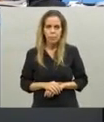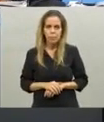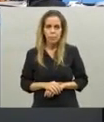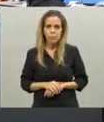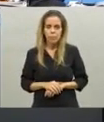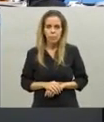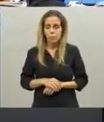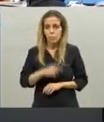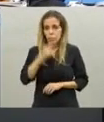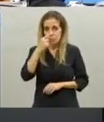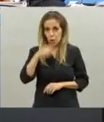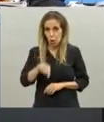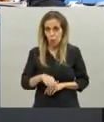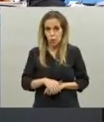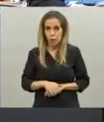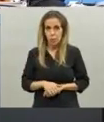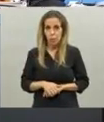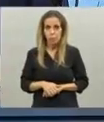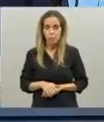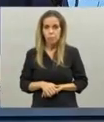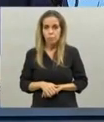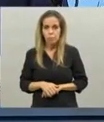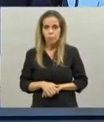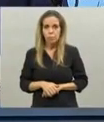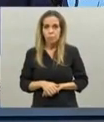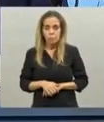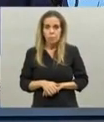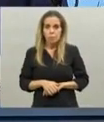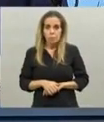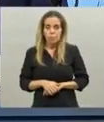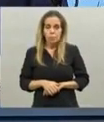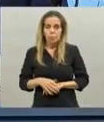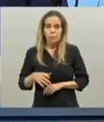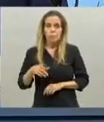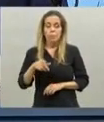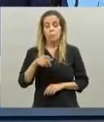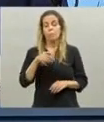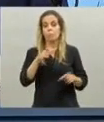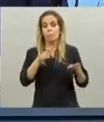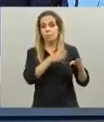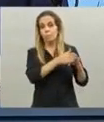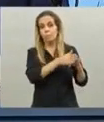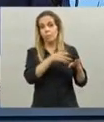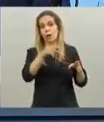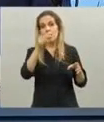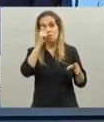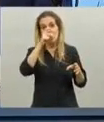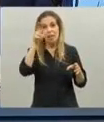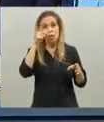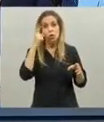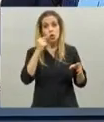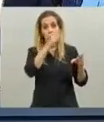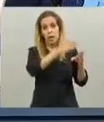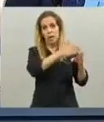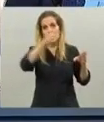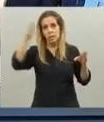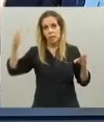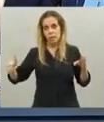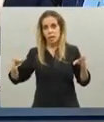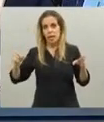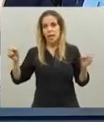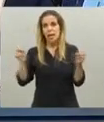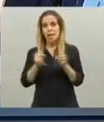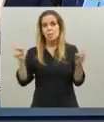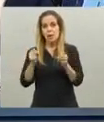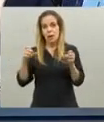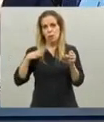para terminar faltan 28 días para que llegue el invierno sabemos que los inviernos en la provincia